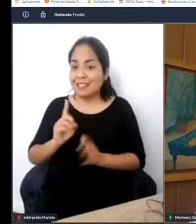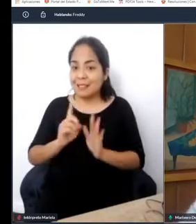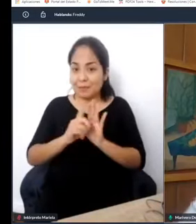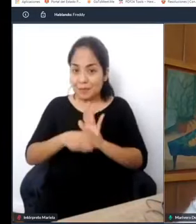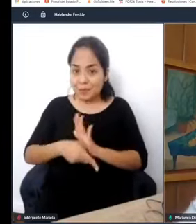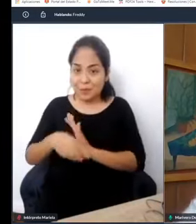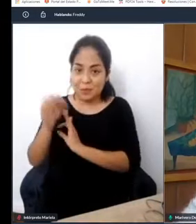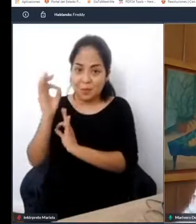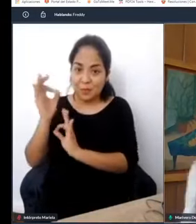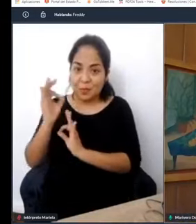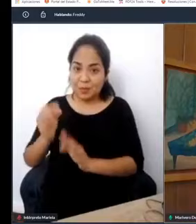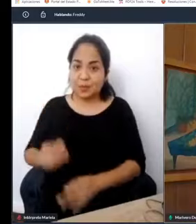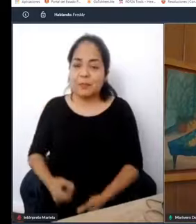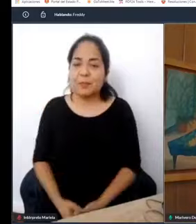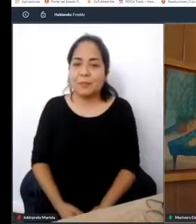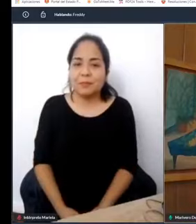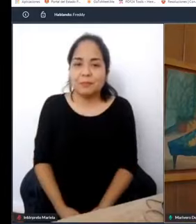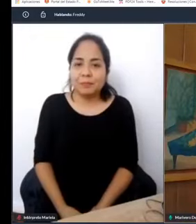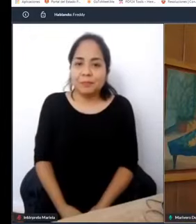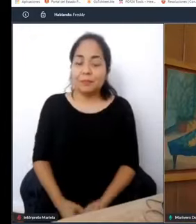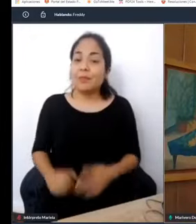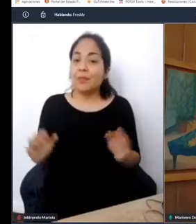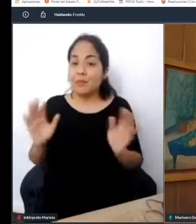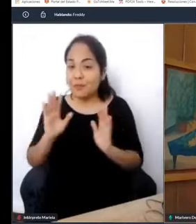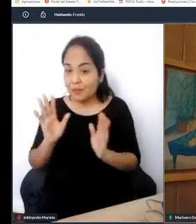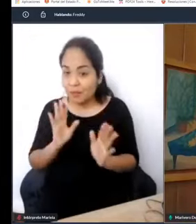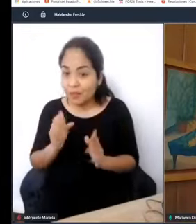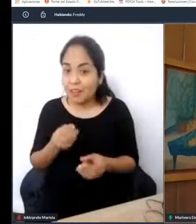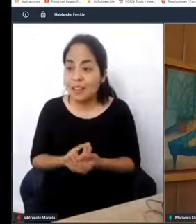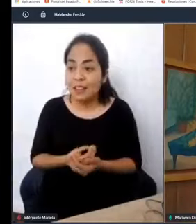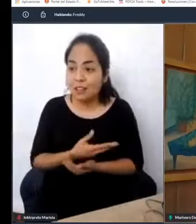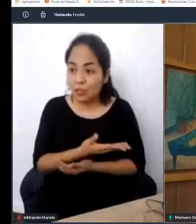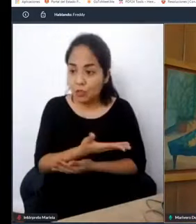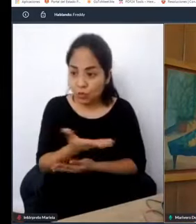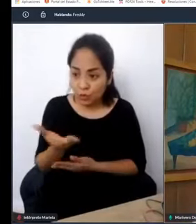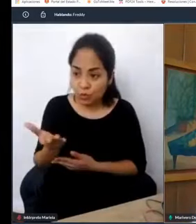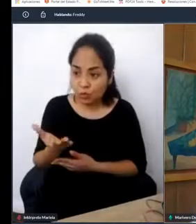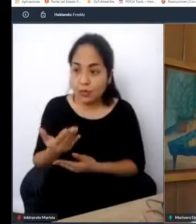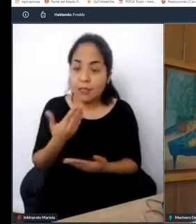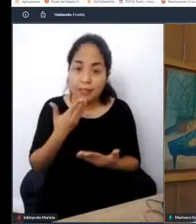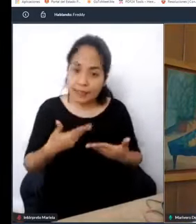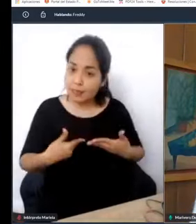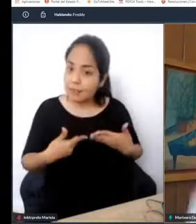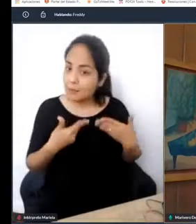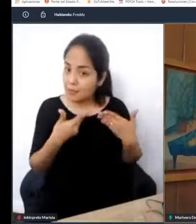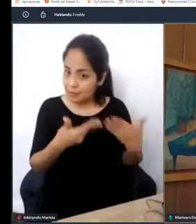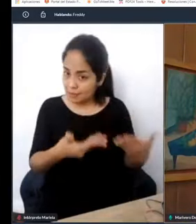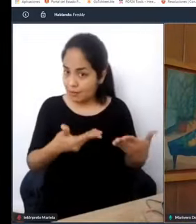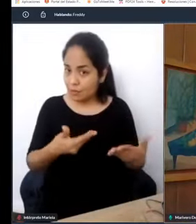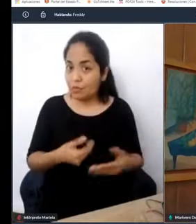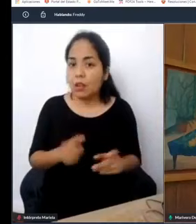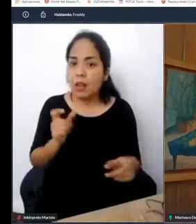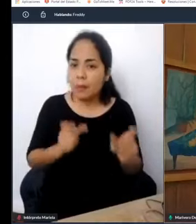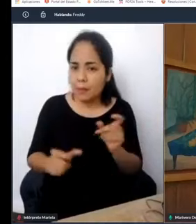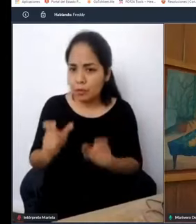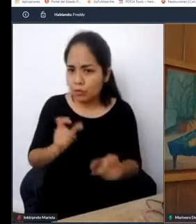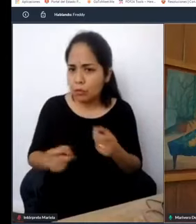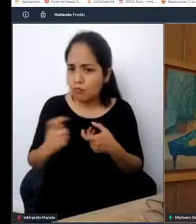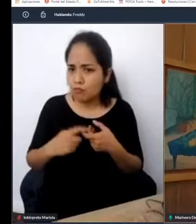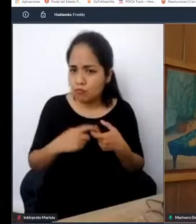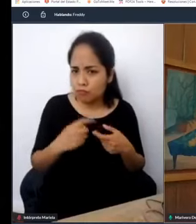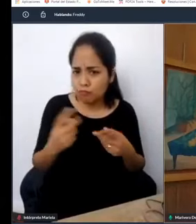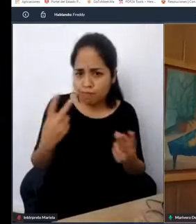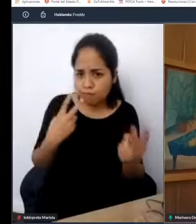Hola a todos y todas. Muchas gracias a CONAIS y al MIM por la invitación, a todas las personas que están participando hoy en este